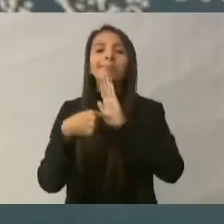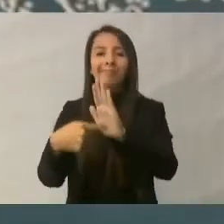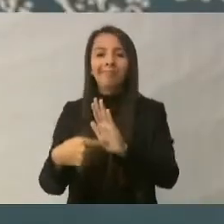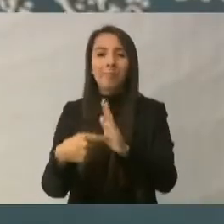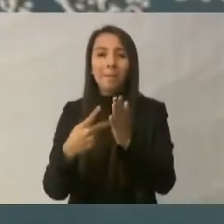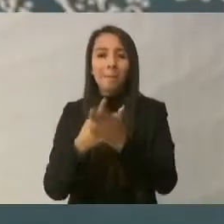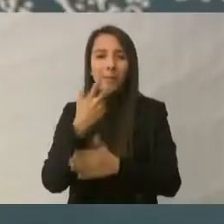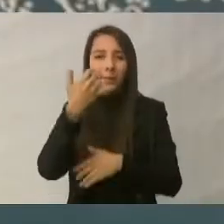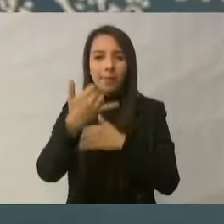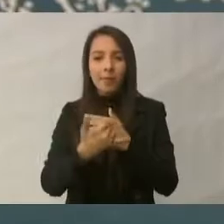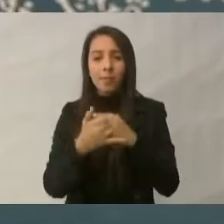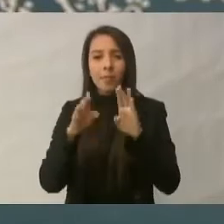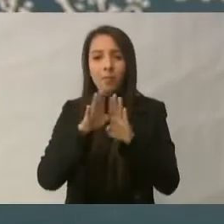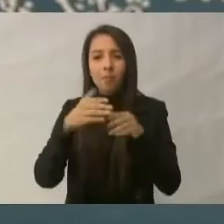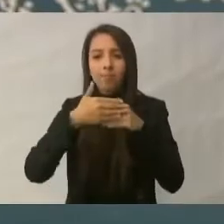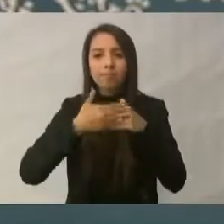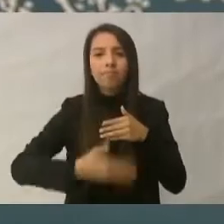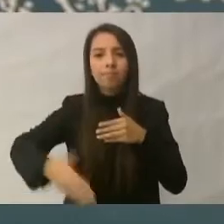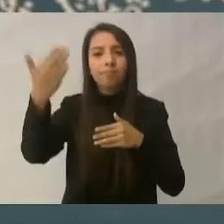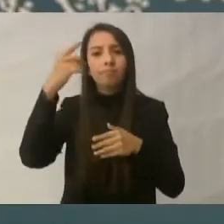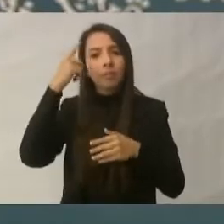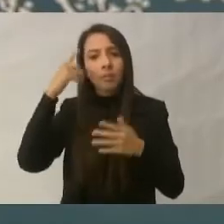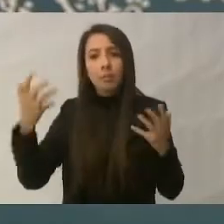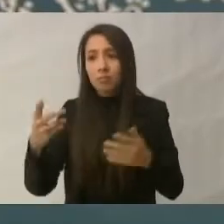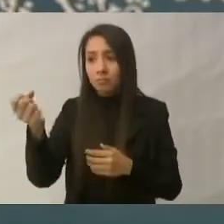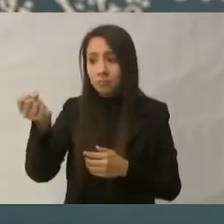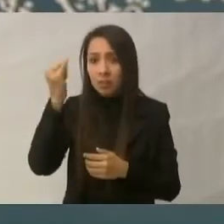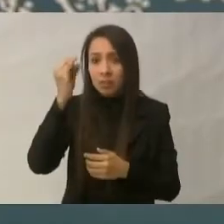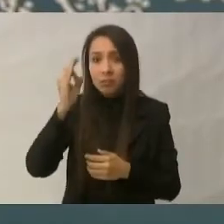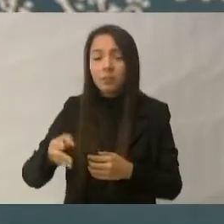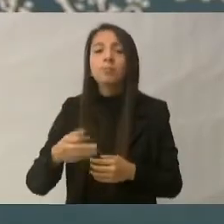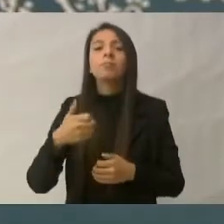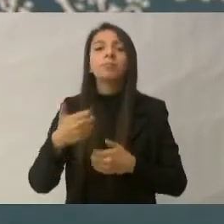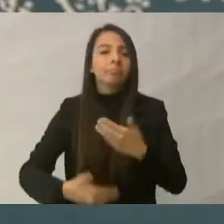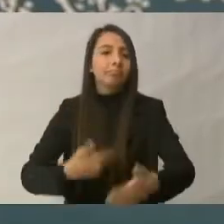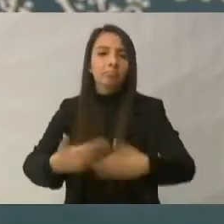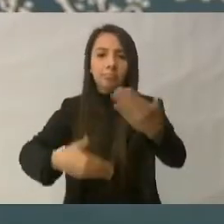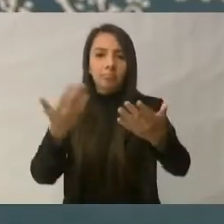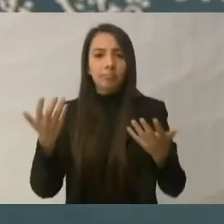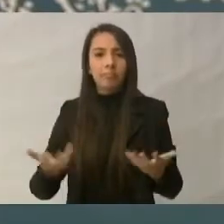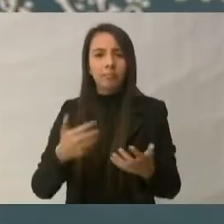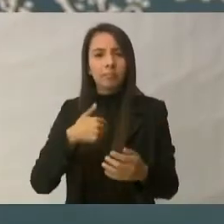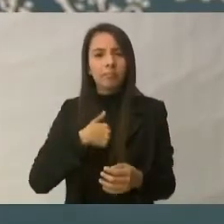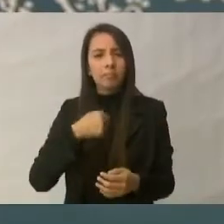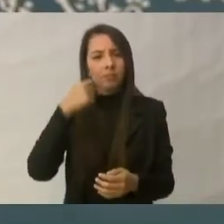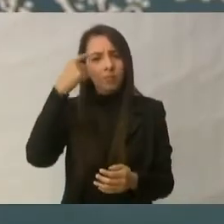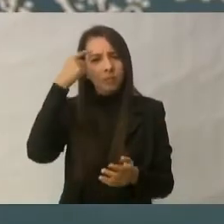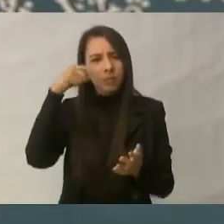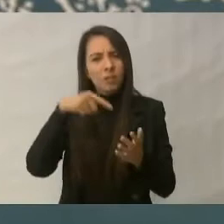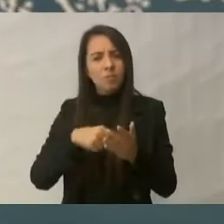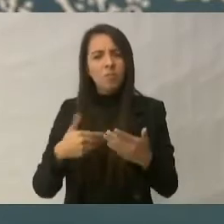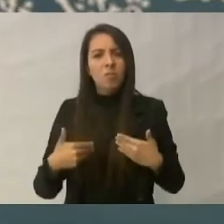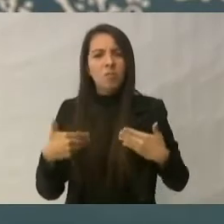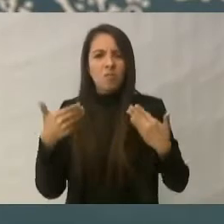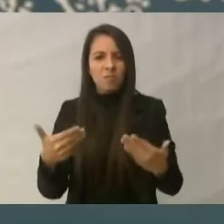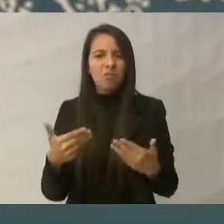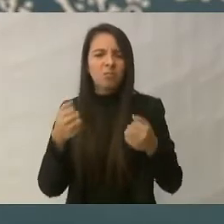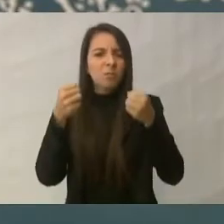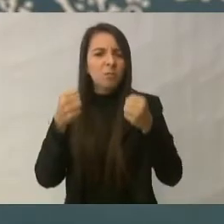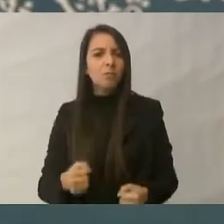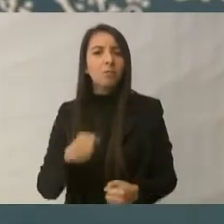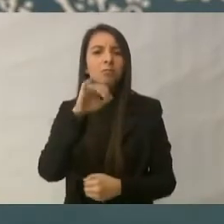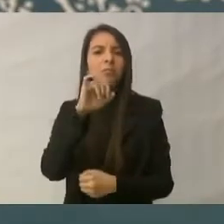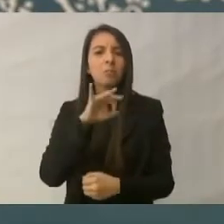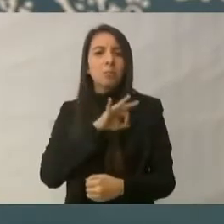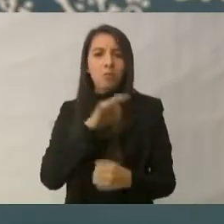estaría y empezamos a arrancar con eso. Creemos, tenemos mucha fe, mucha confianza en que se van a llevar a cabo muchos proyectos.